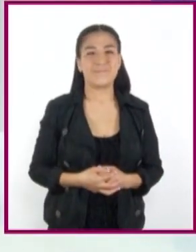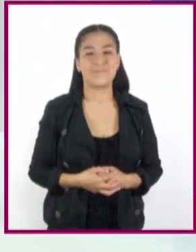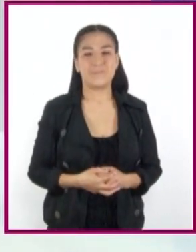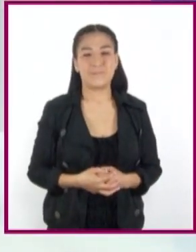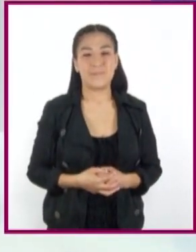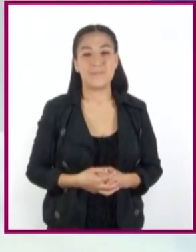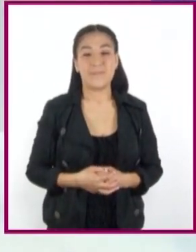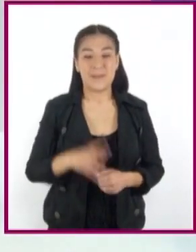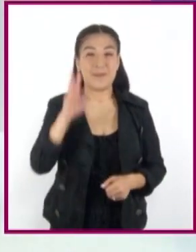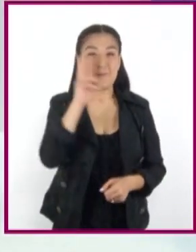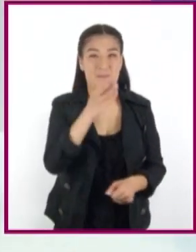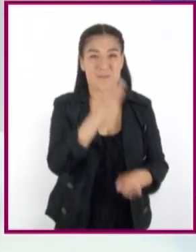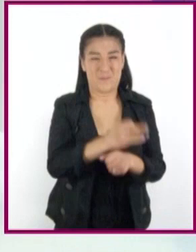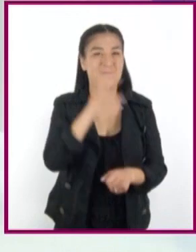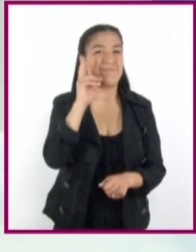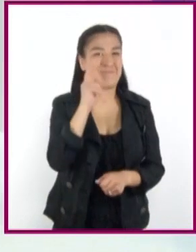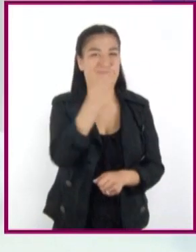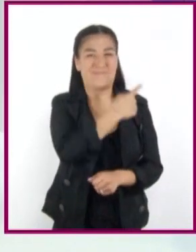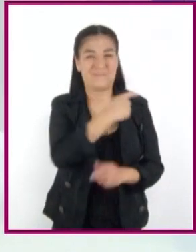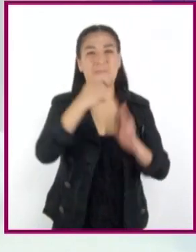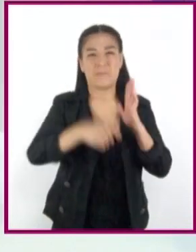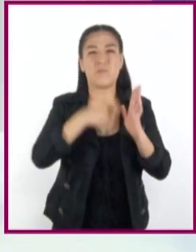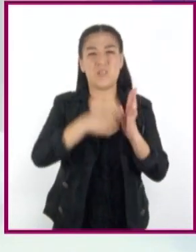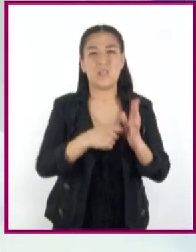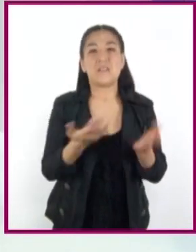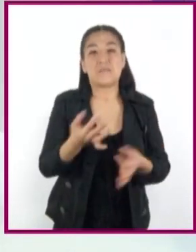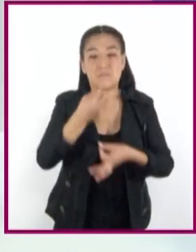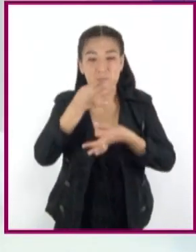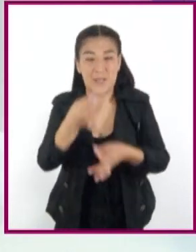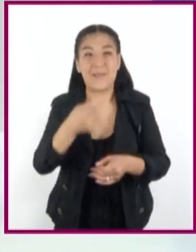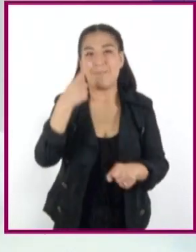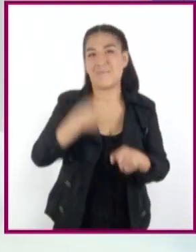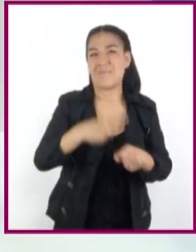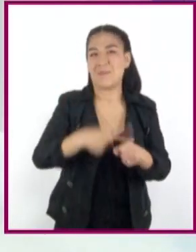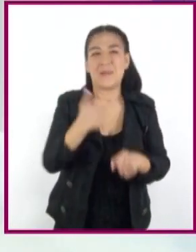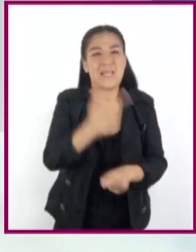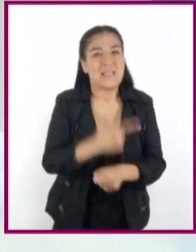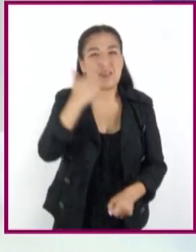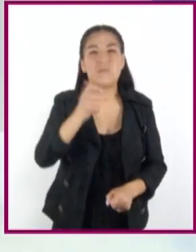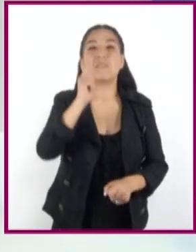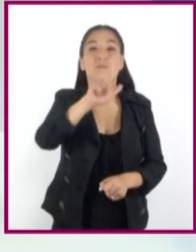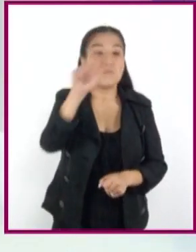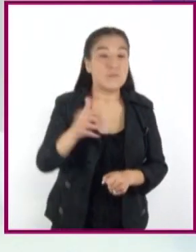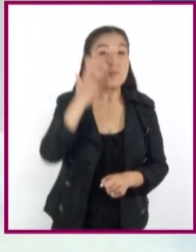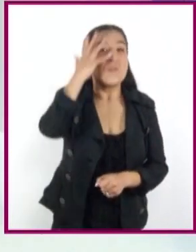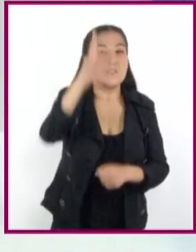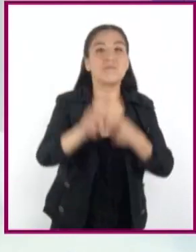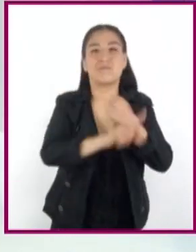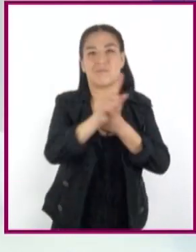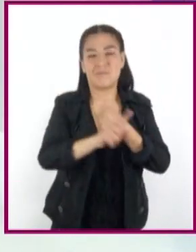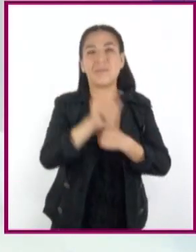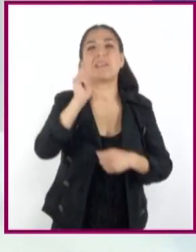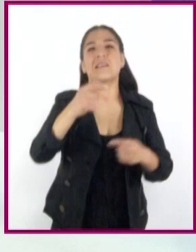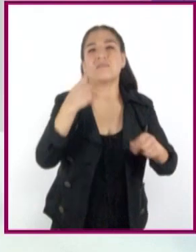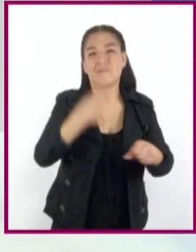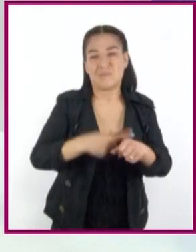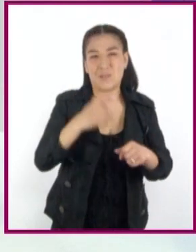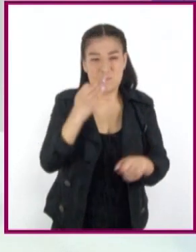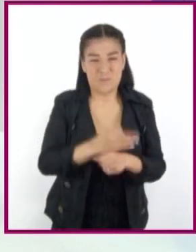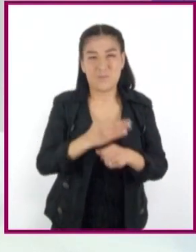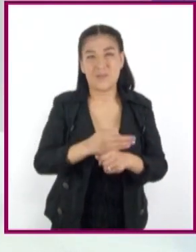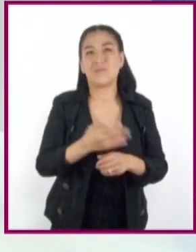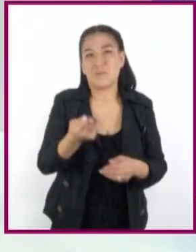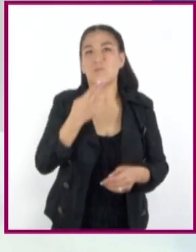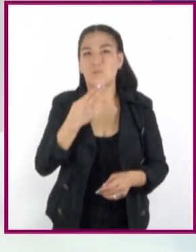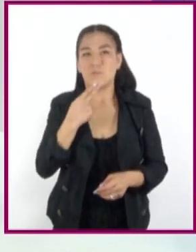Como pudieron ver y escuchar, una adicción es una enfermedad grave que tiene consecuencias para quien las padece y para las personas que